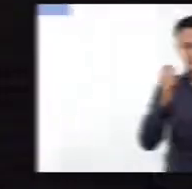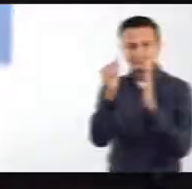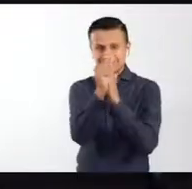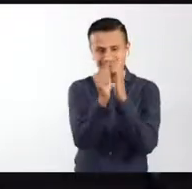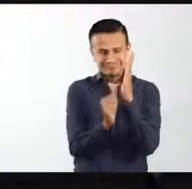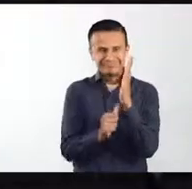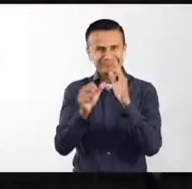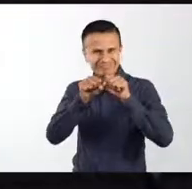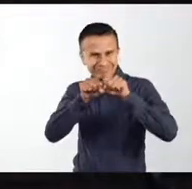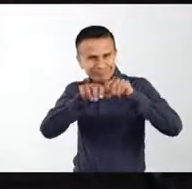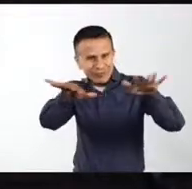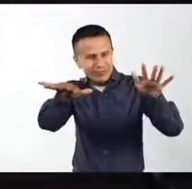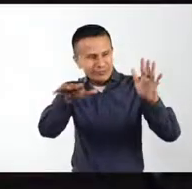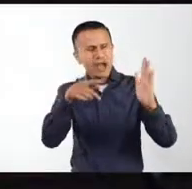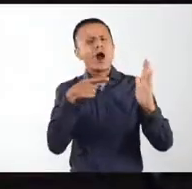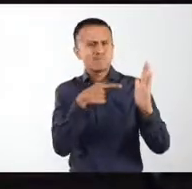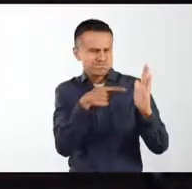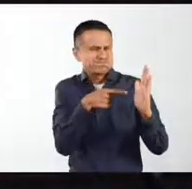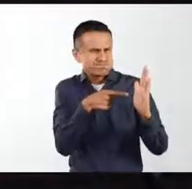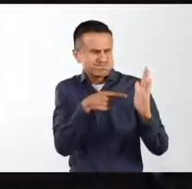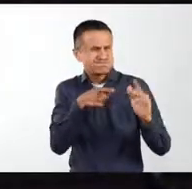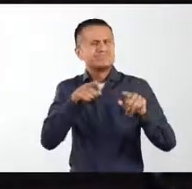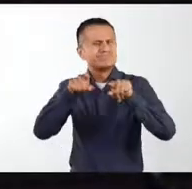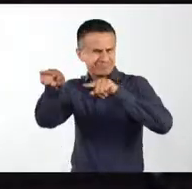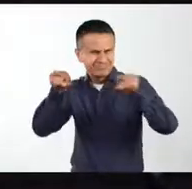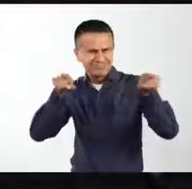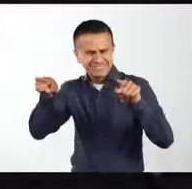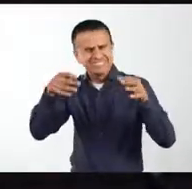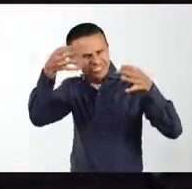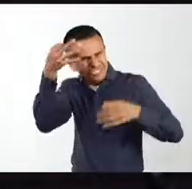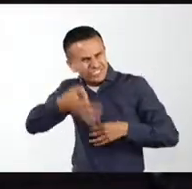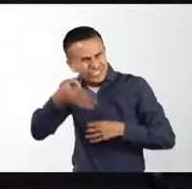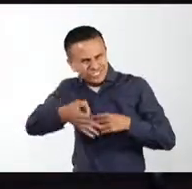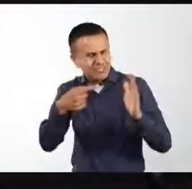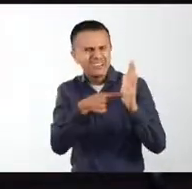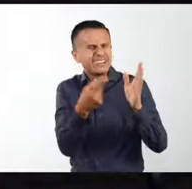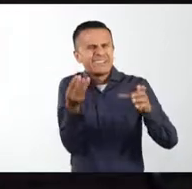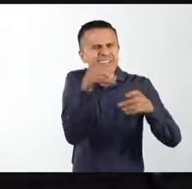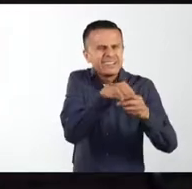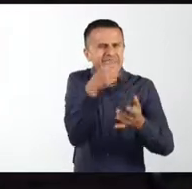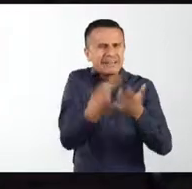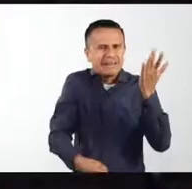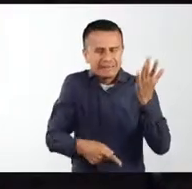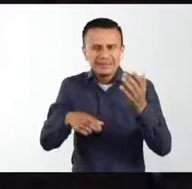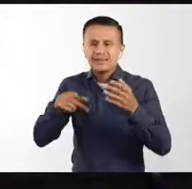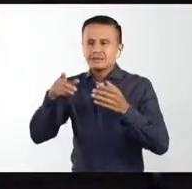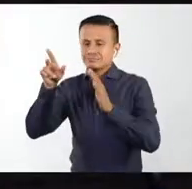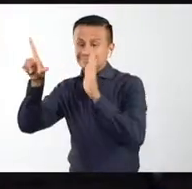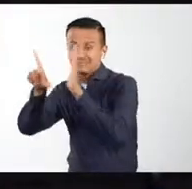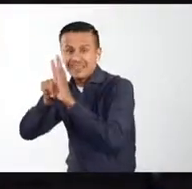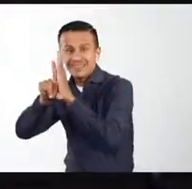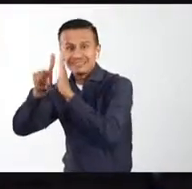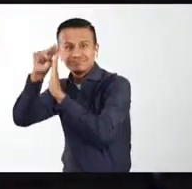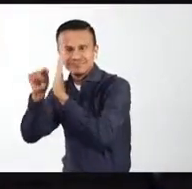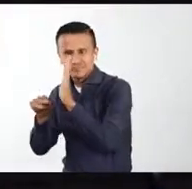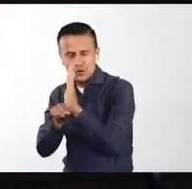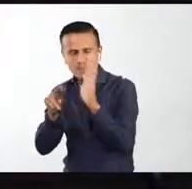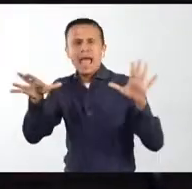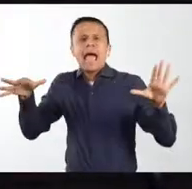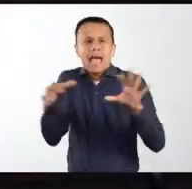Normalmente las políticas públicas desarrollan los principios establecidos en los